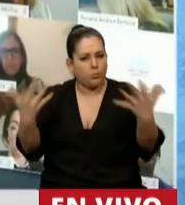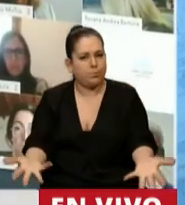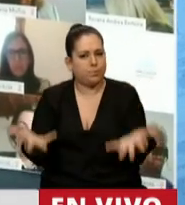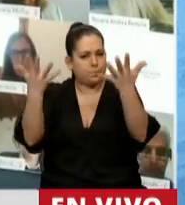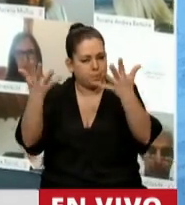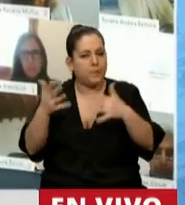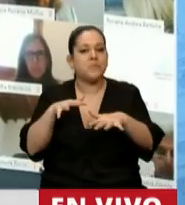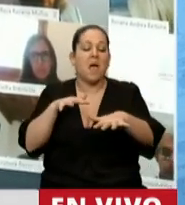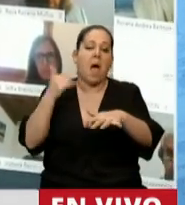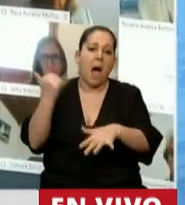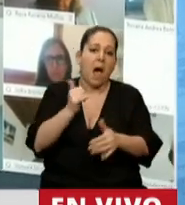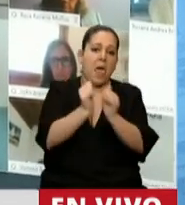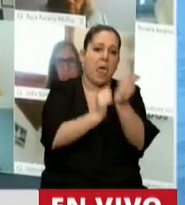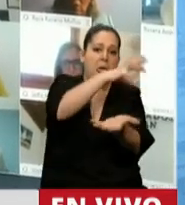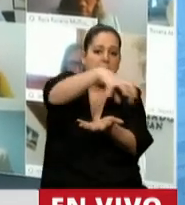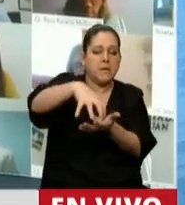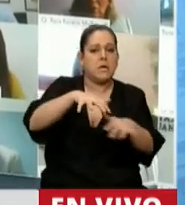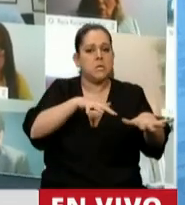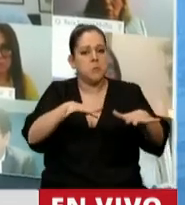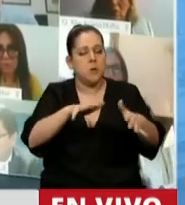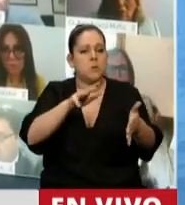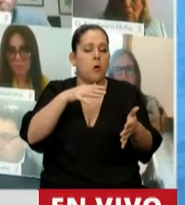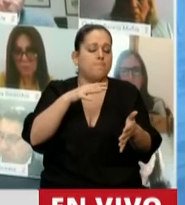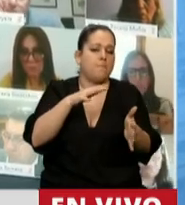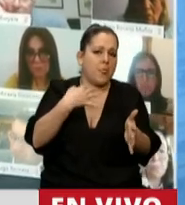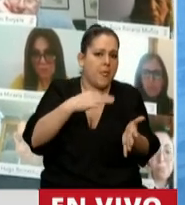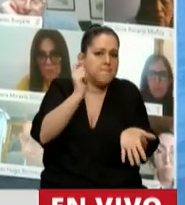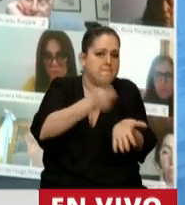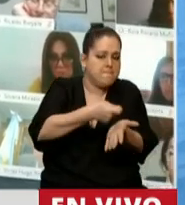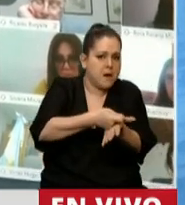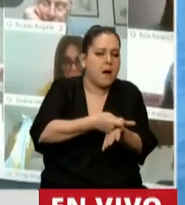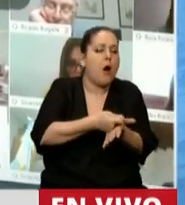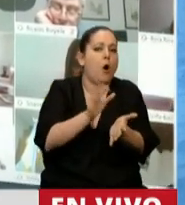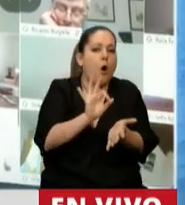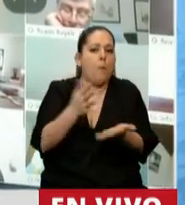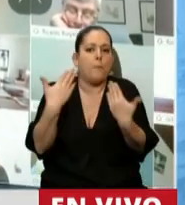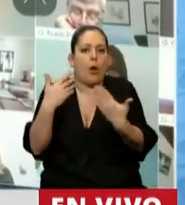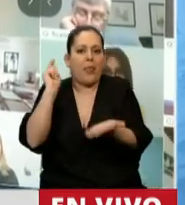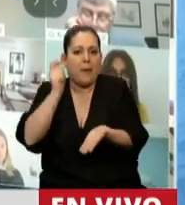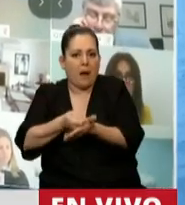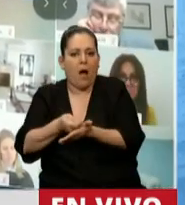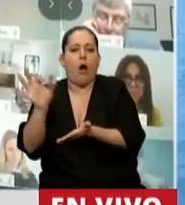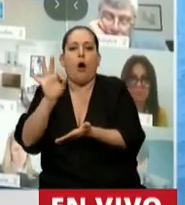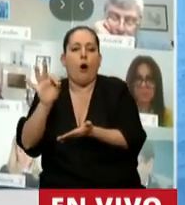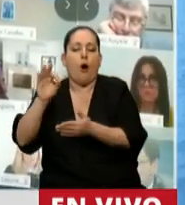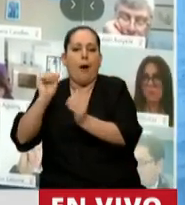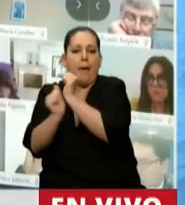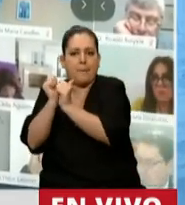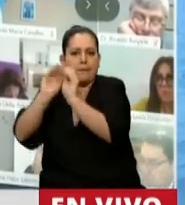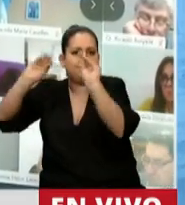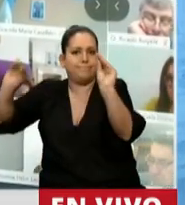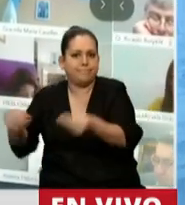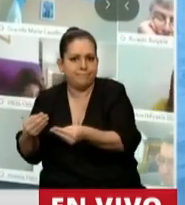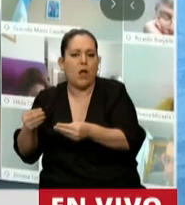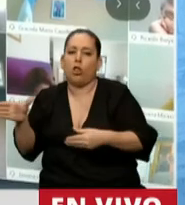en situación regular, entran empresas concursadas y entran 4.600 empresas quebradas que pueden obtener el